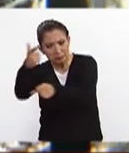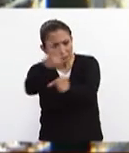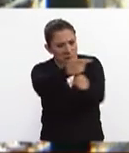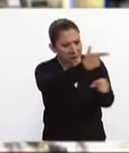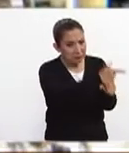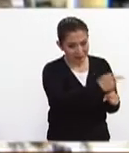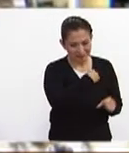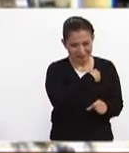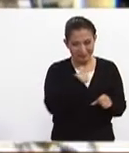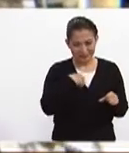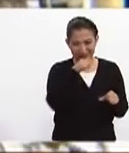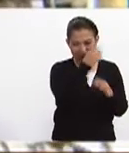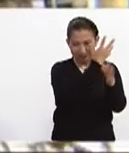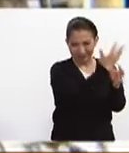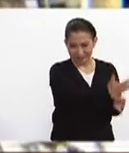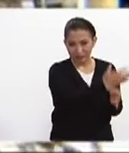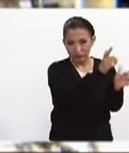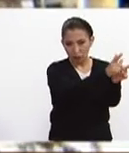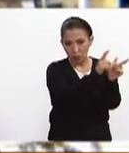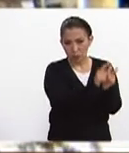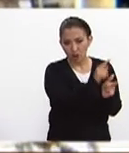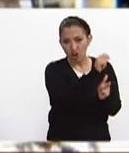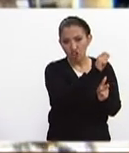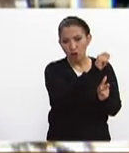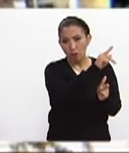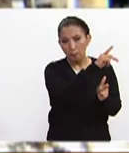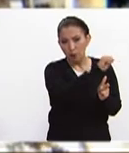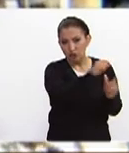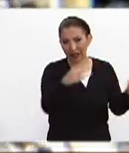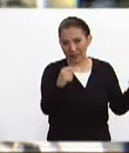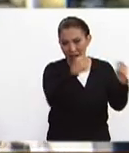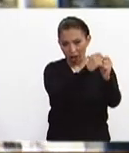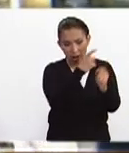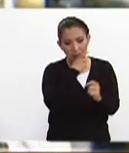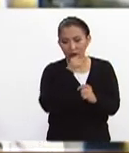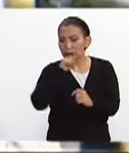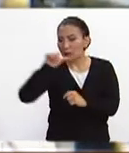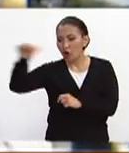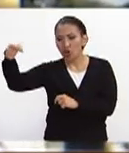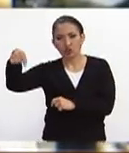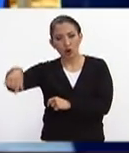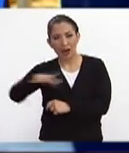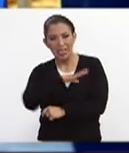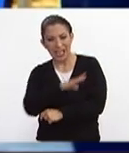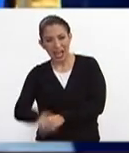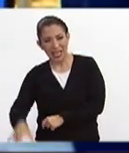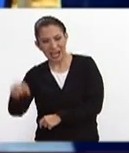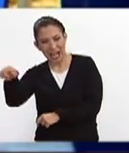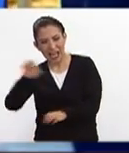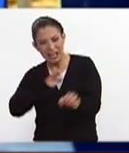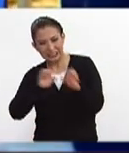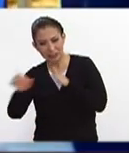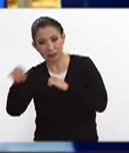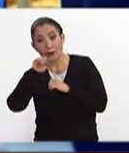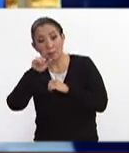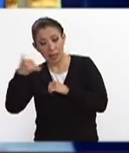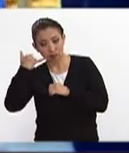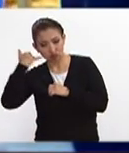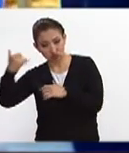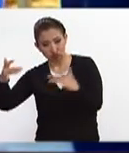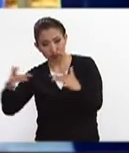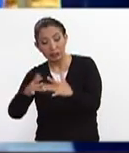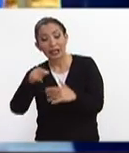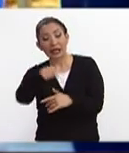el integrante del grupo Topos la Telolco nos lo decía también el general brigadier que hizo favor de tomarnos la